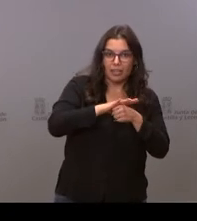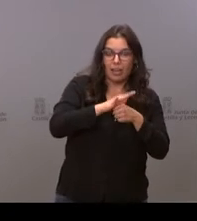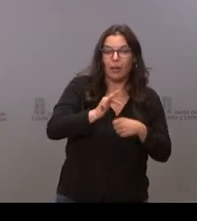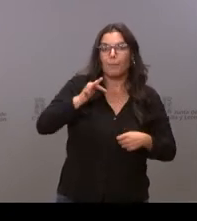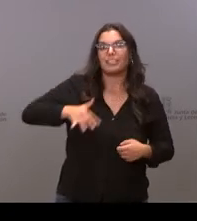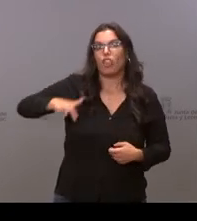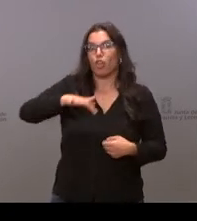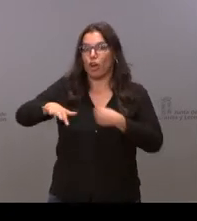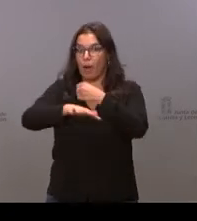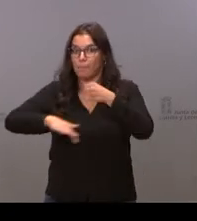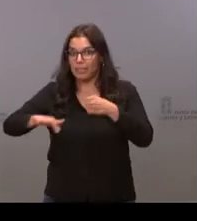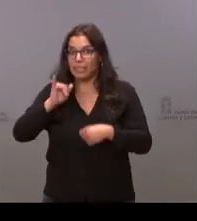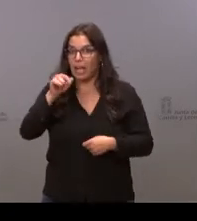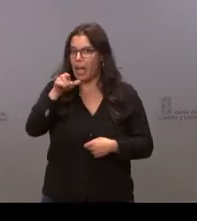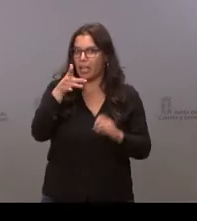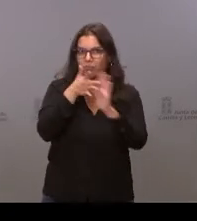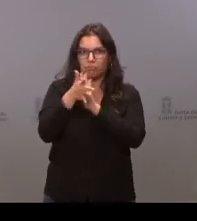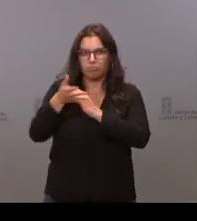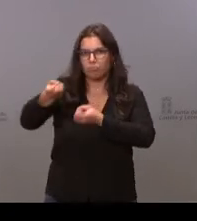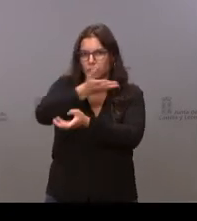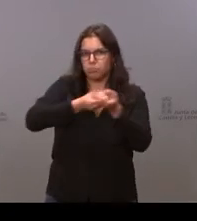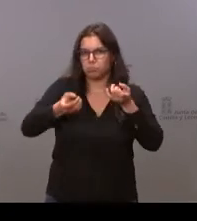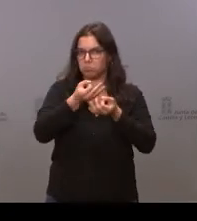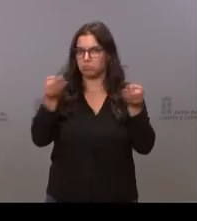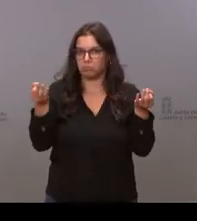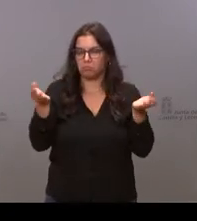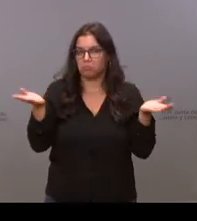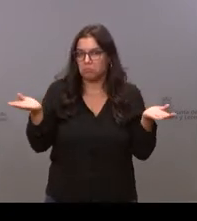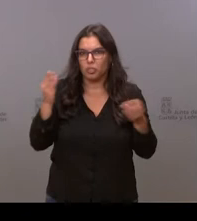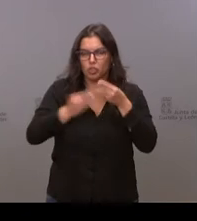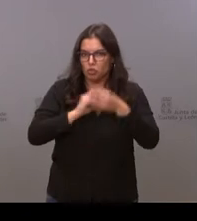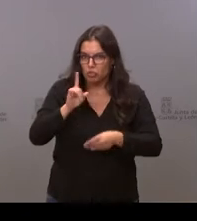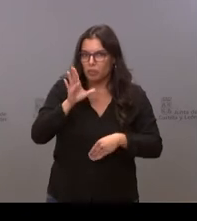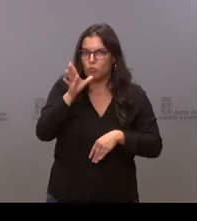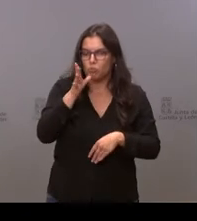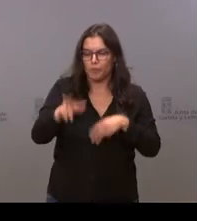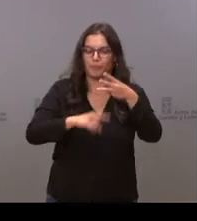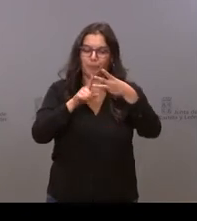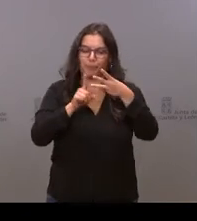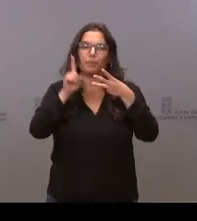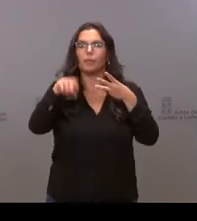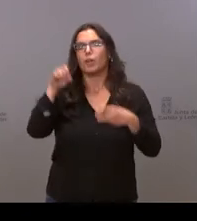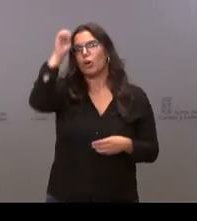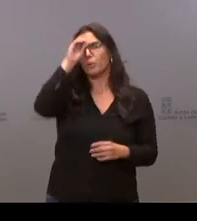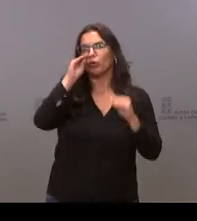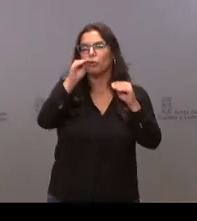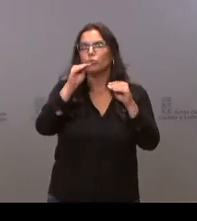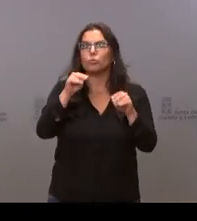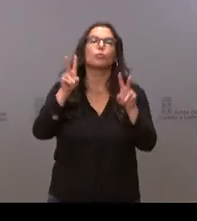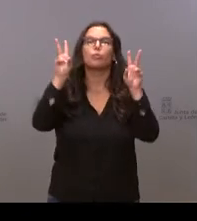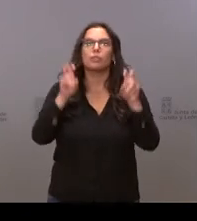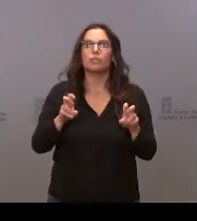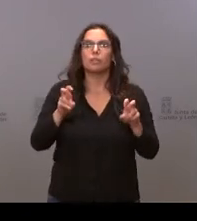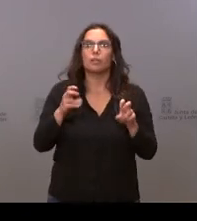básica donde se podrían dar las explicaciones correspondientes luego le quería preguntar por su valoración de la posible entrada en